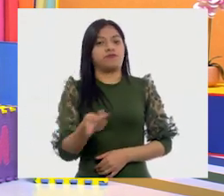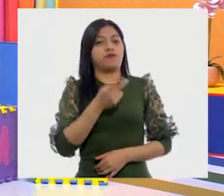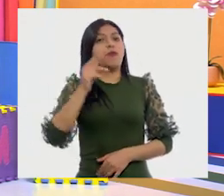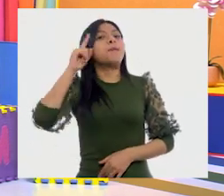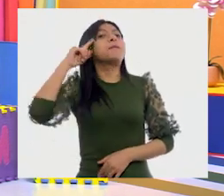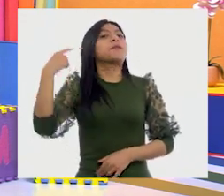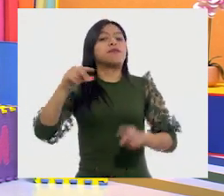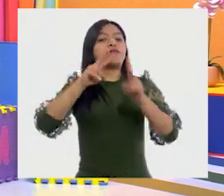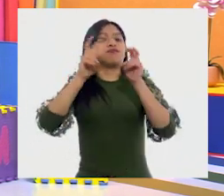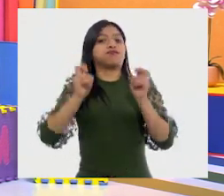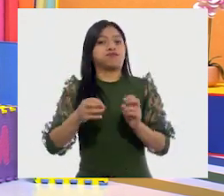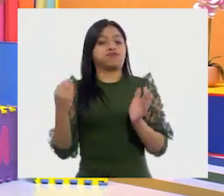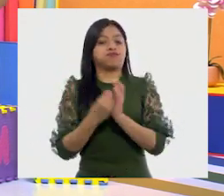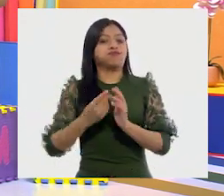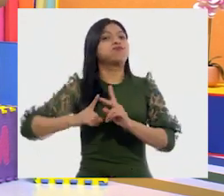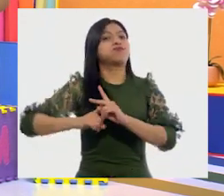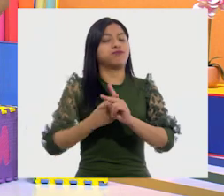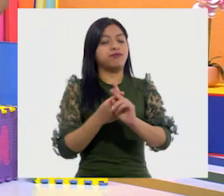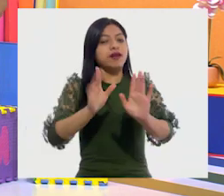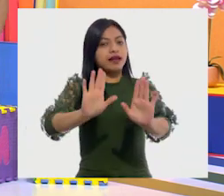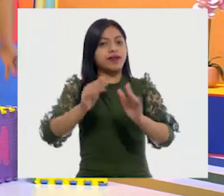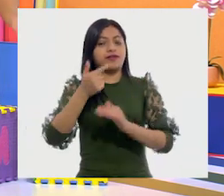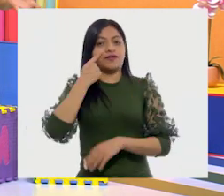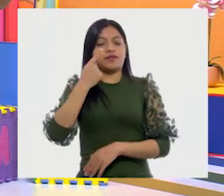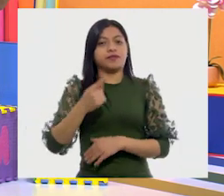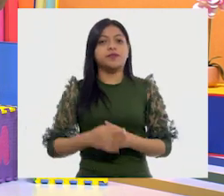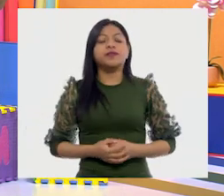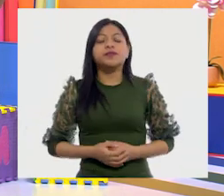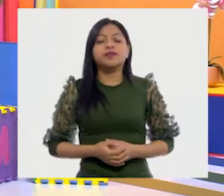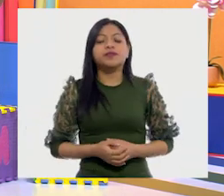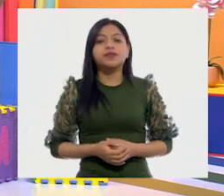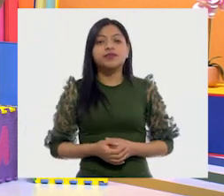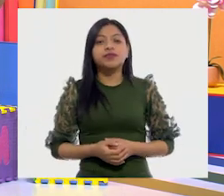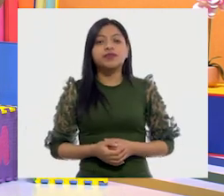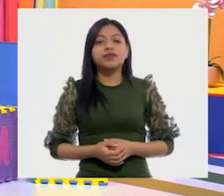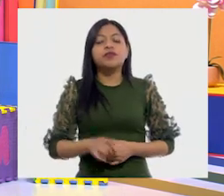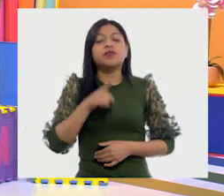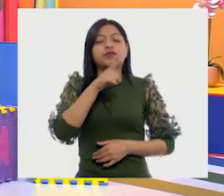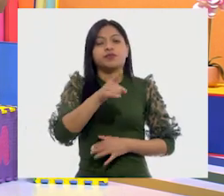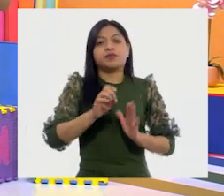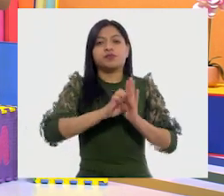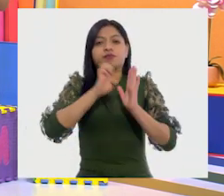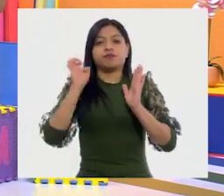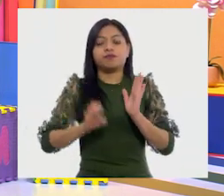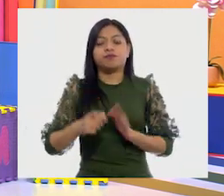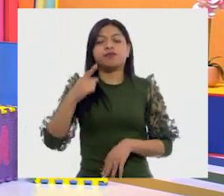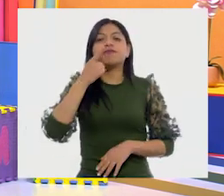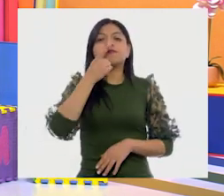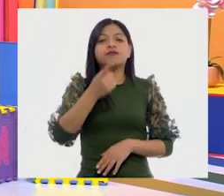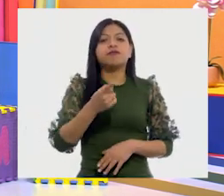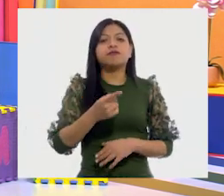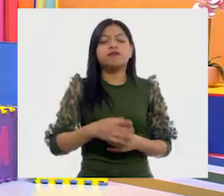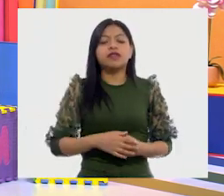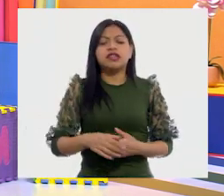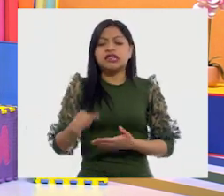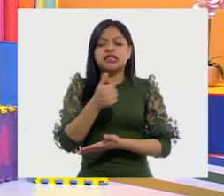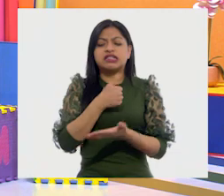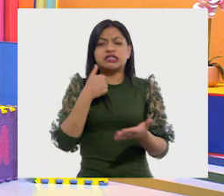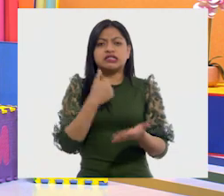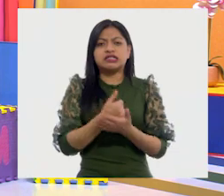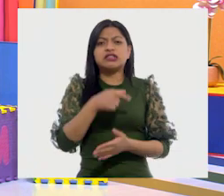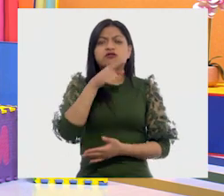nueva clase. Muy bien. Cuando te digo, si te digo ciudad, ¿qué piensas o qué te